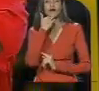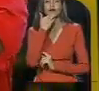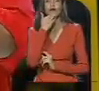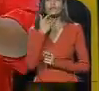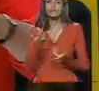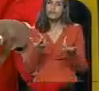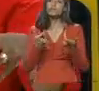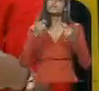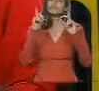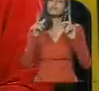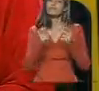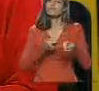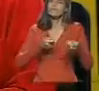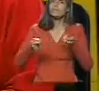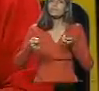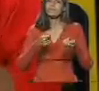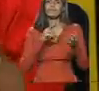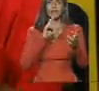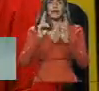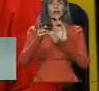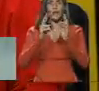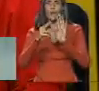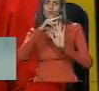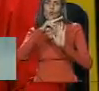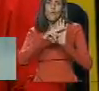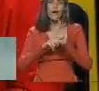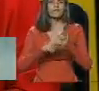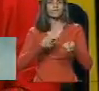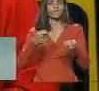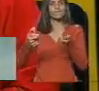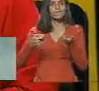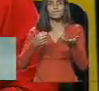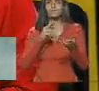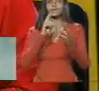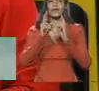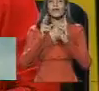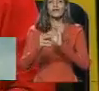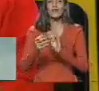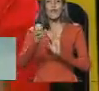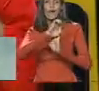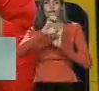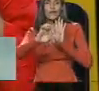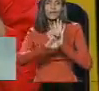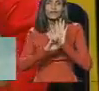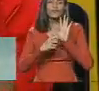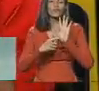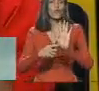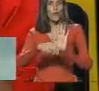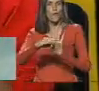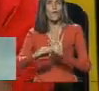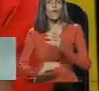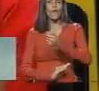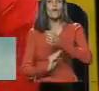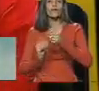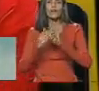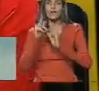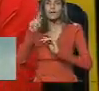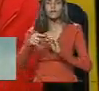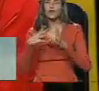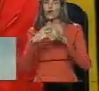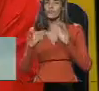que le permitan regular sus relaciones, normar sus relaciones, que son los estatutos y las bases programáticas.